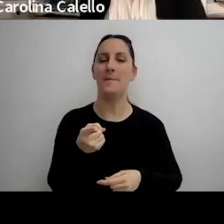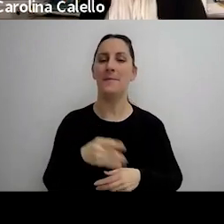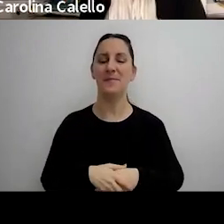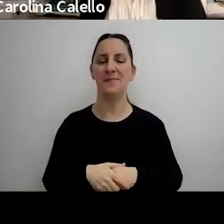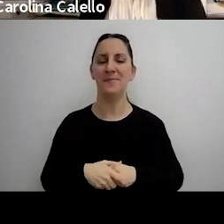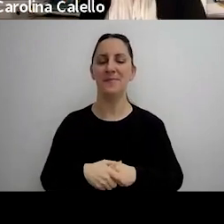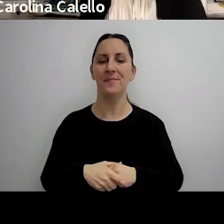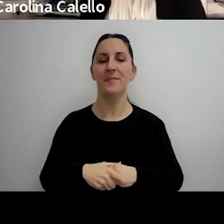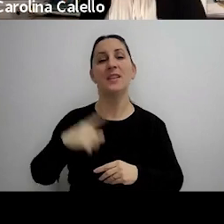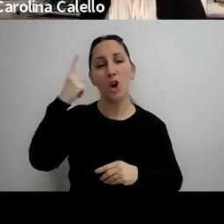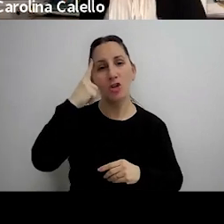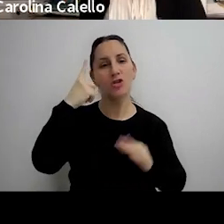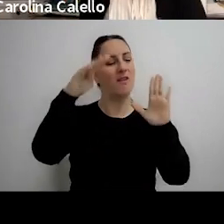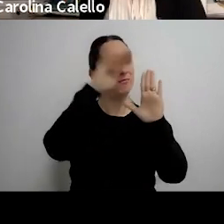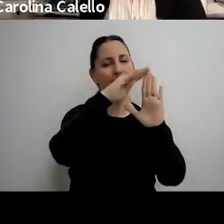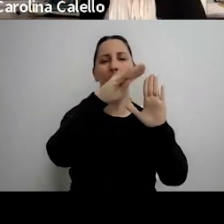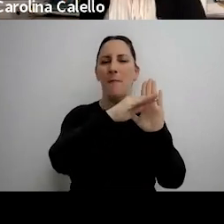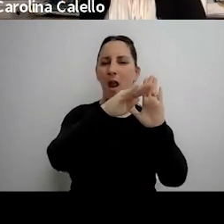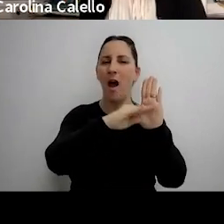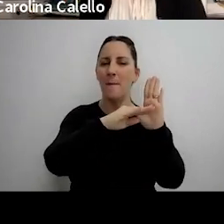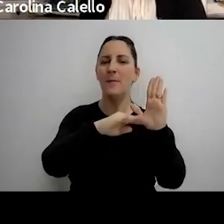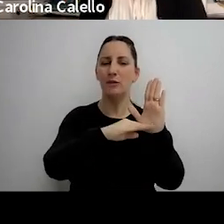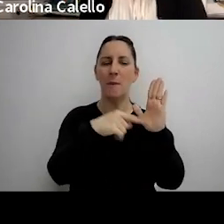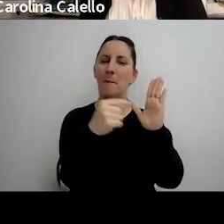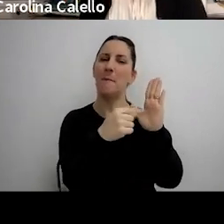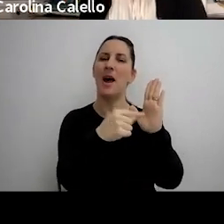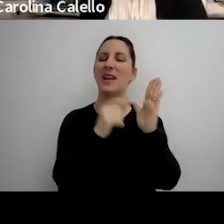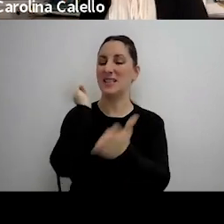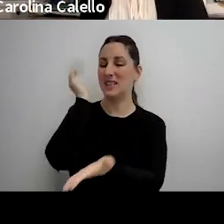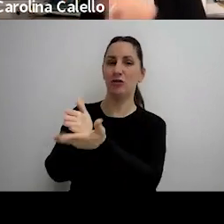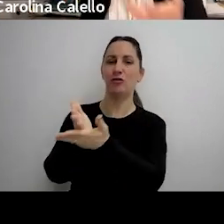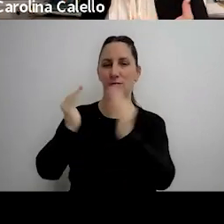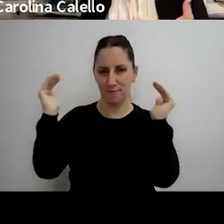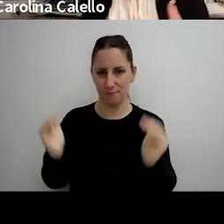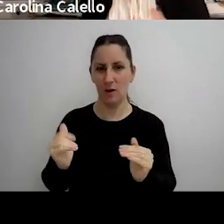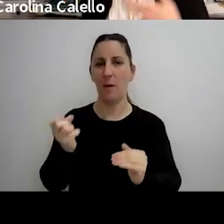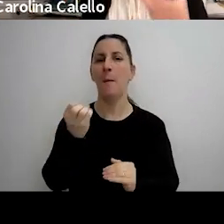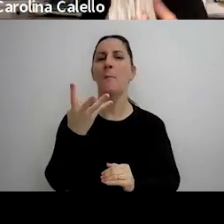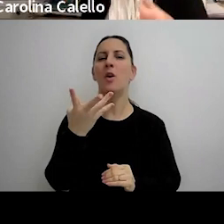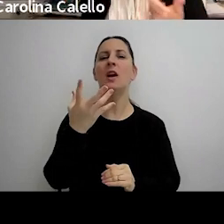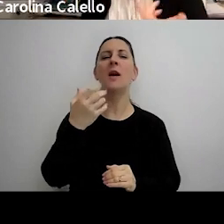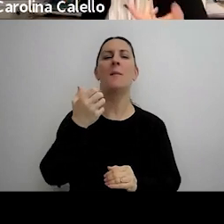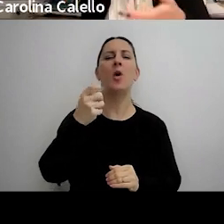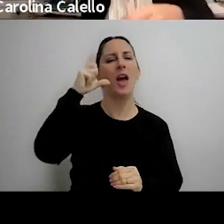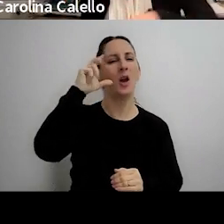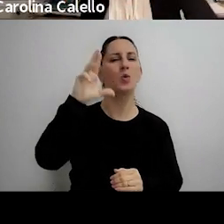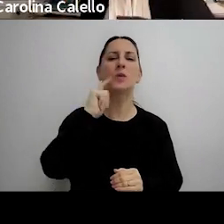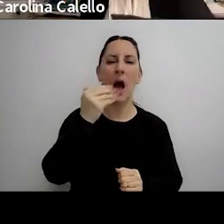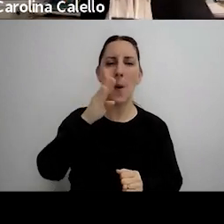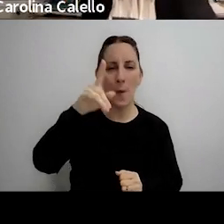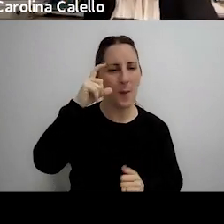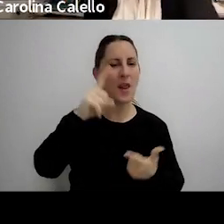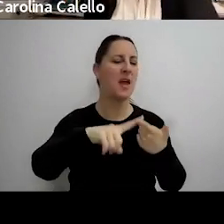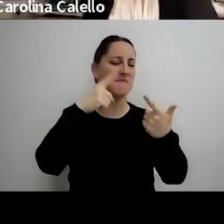consideran los parámetros a efectos de reducir las sanciones por ejemplo los casos de error excusable los parámetros que se